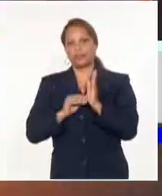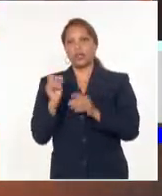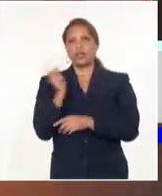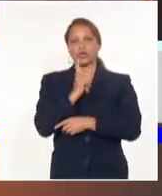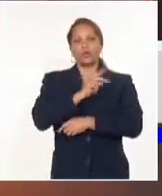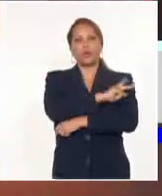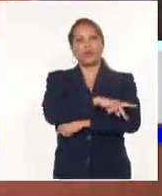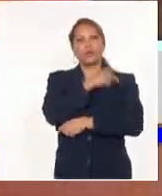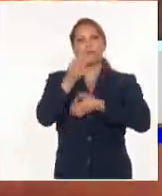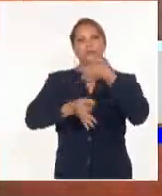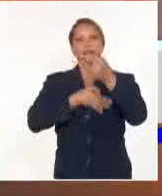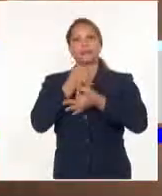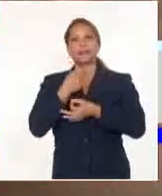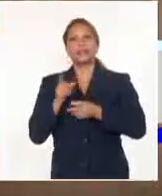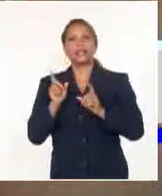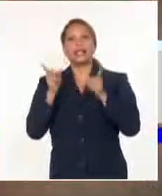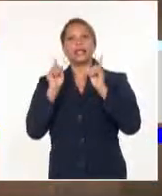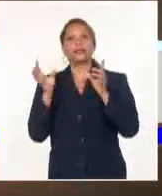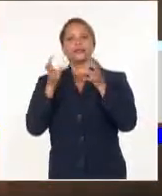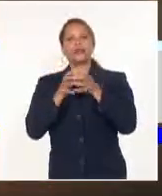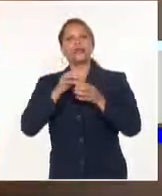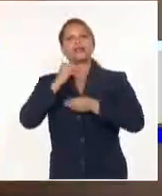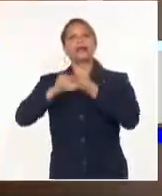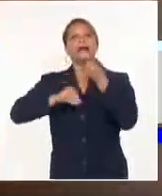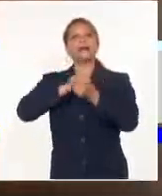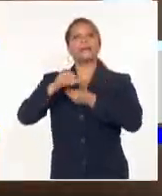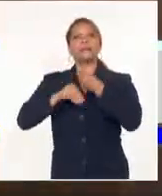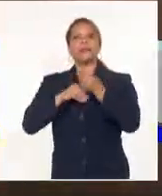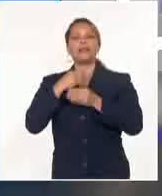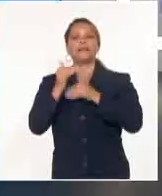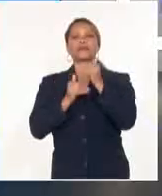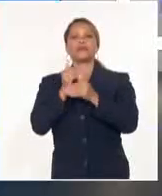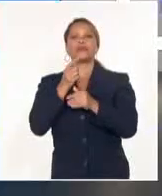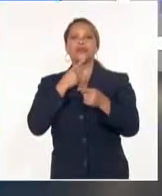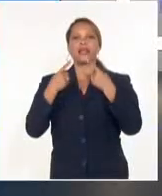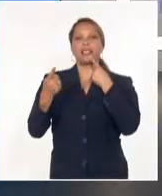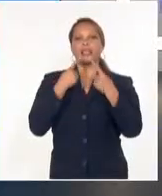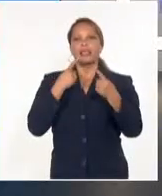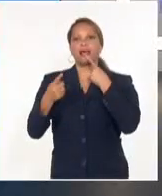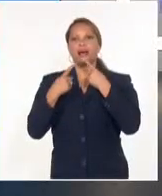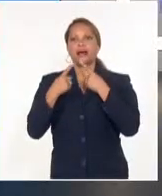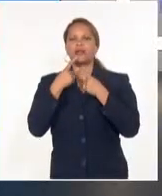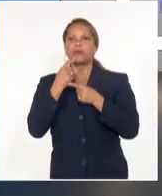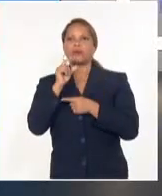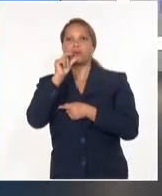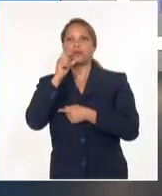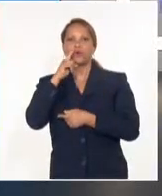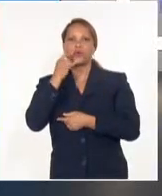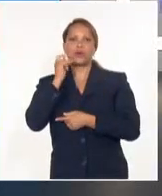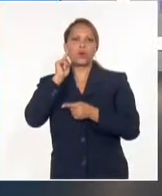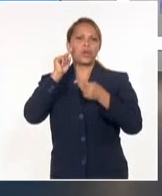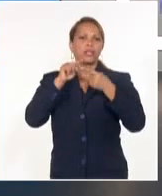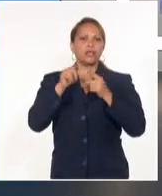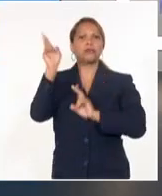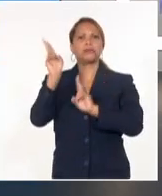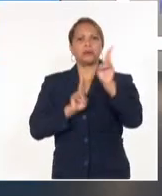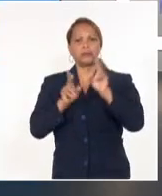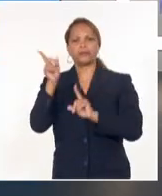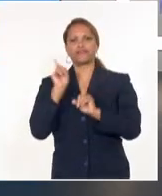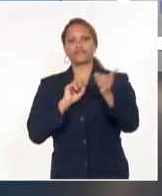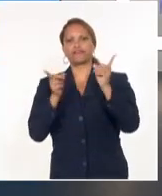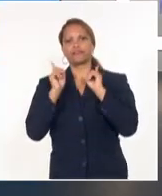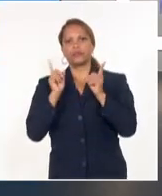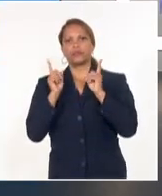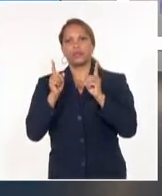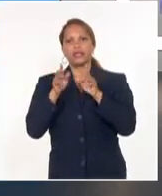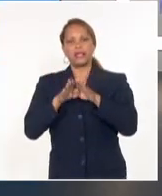cita persigue renovar el proceso de diálogo y negociación facilitado por Noruega, con el objetivo de llegar a un acuerdo político. La mesa de